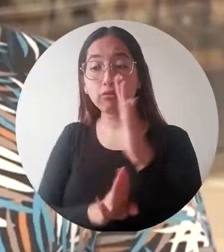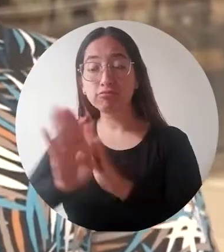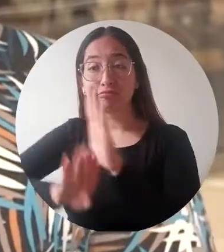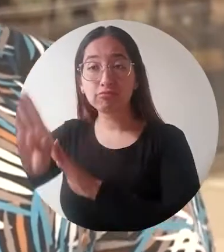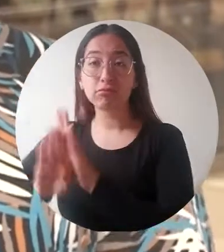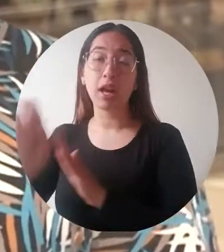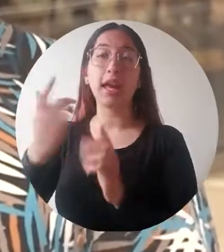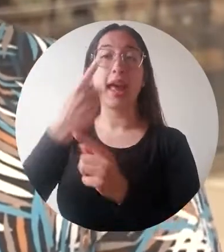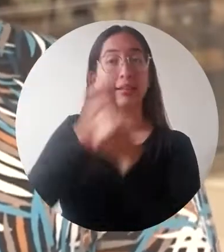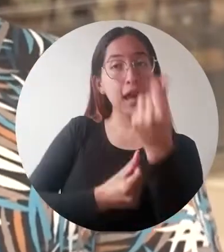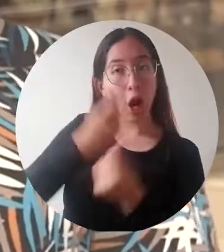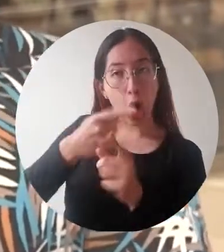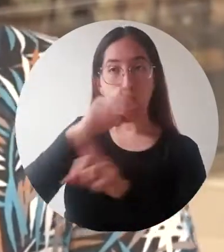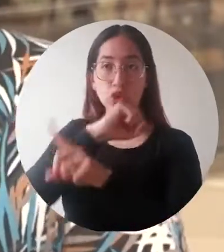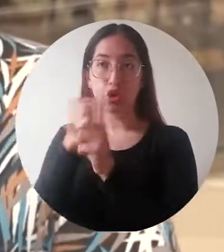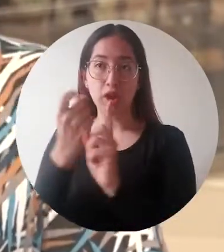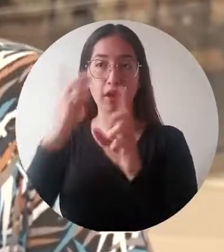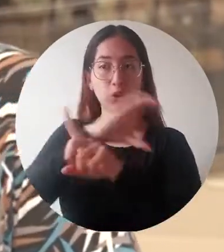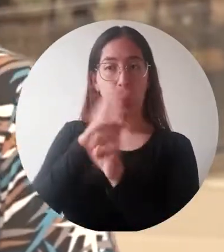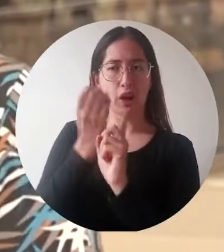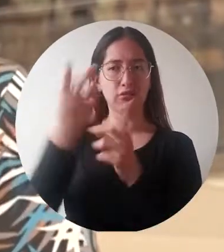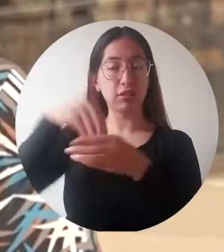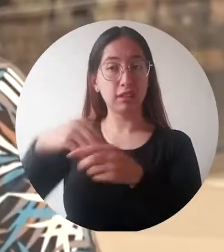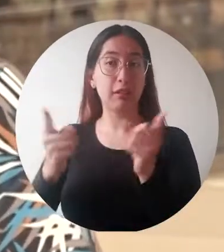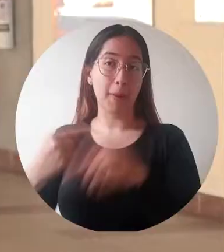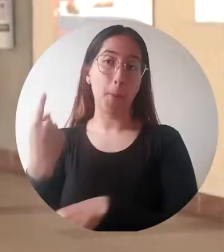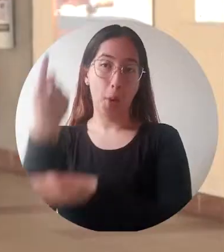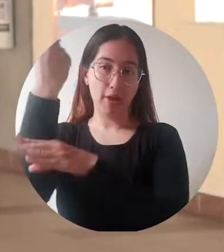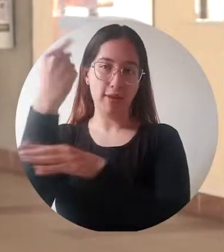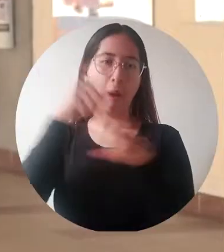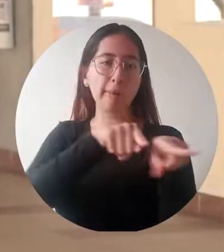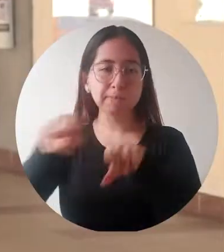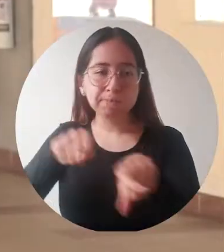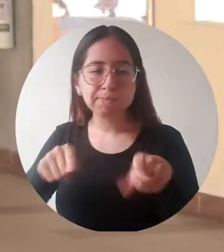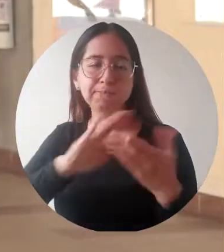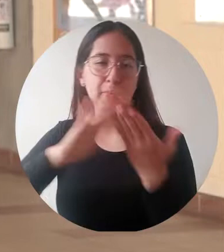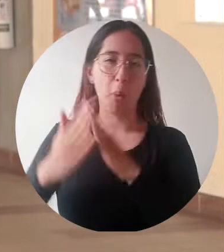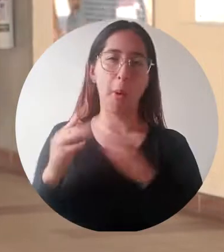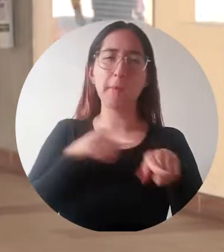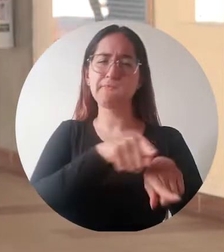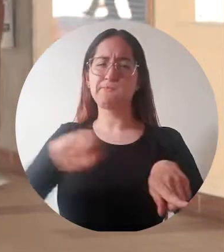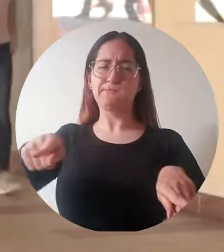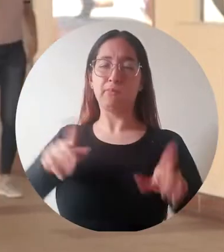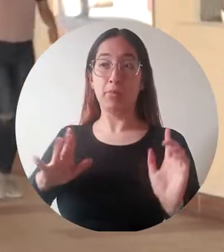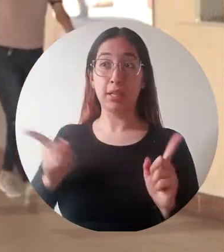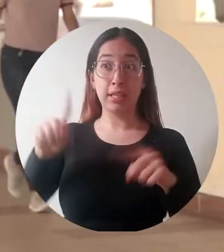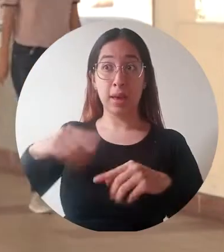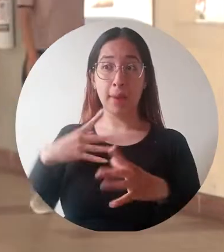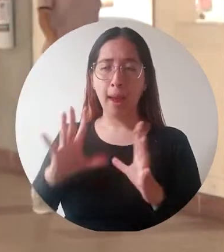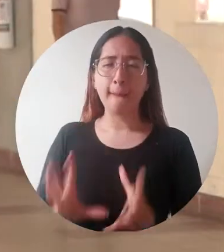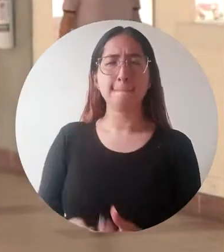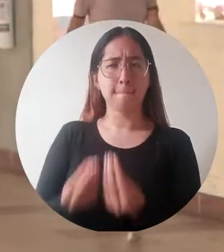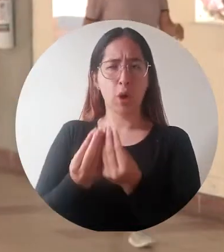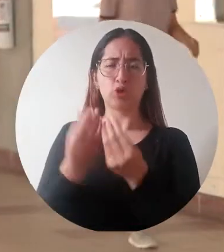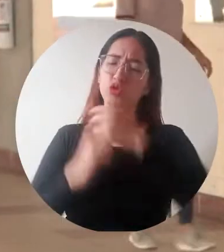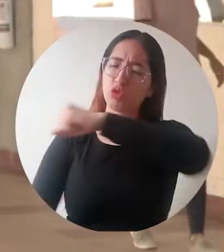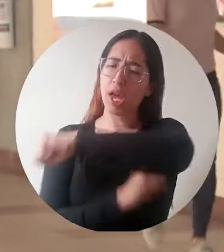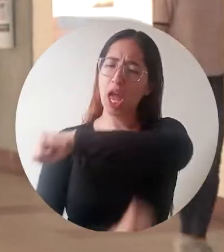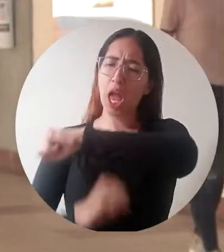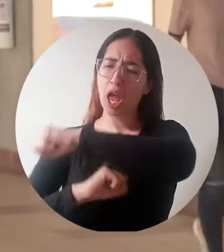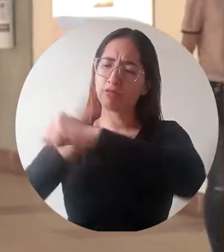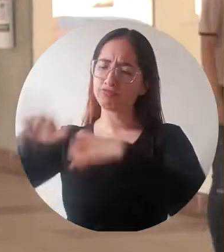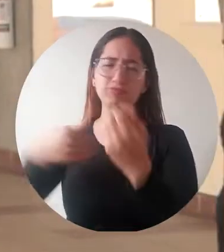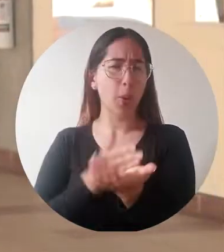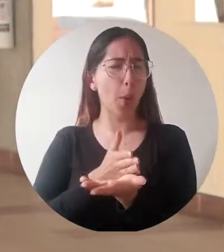tanto económico, social, cultural y político de nuestras comunidades. Esto significa contribuir al desarrollo sostenible